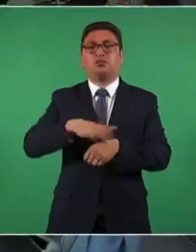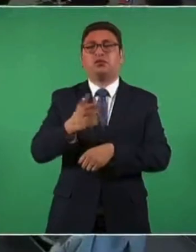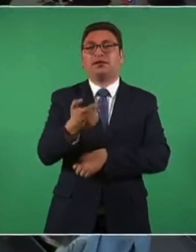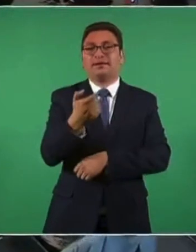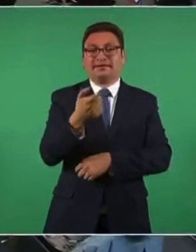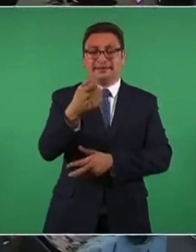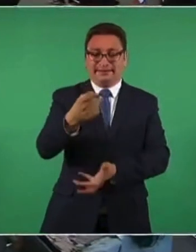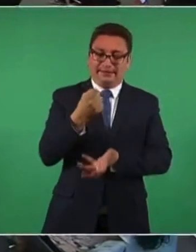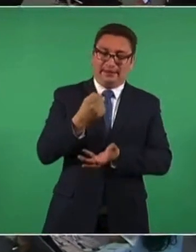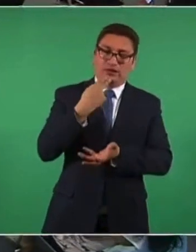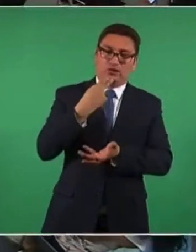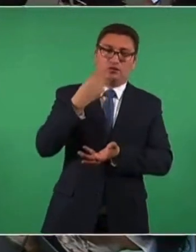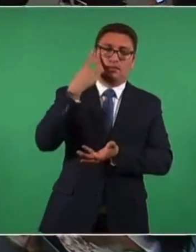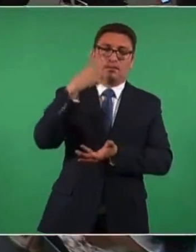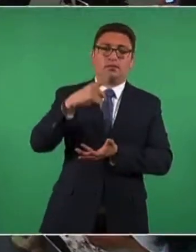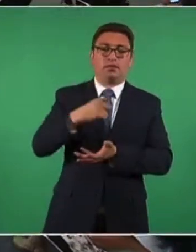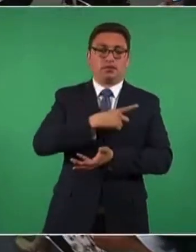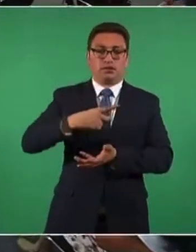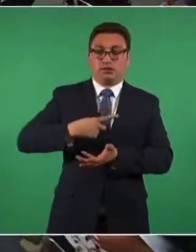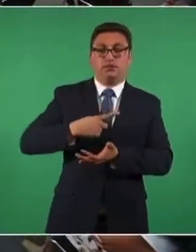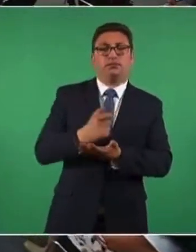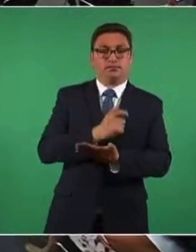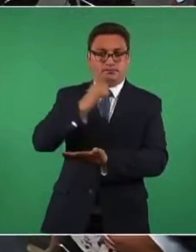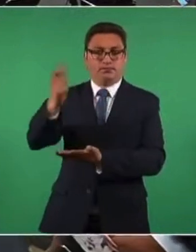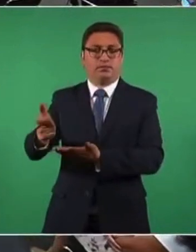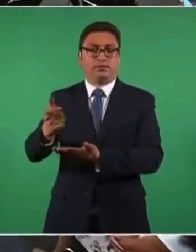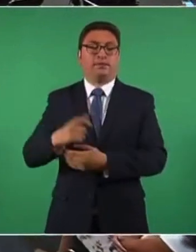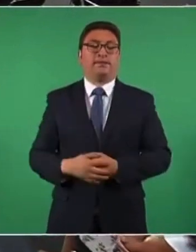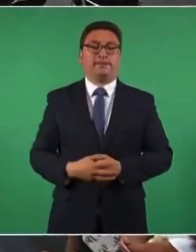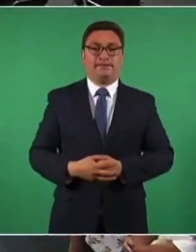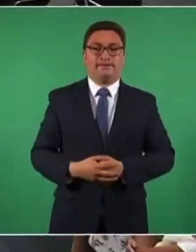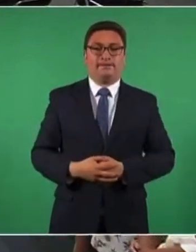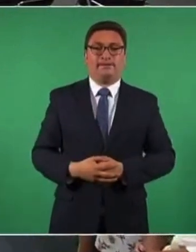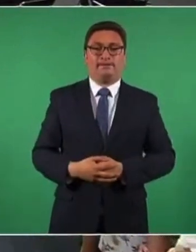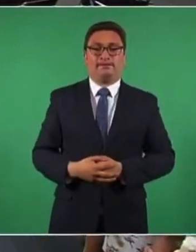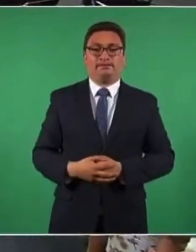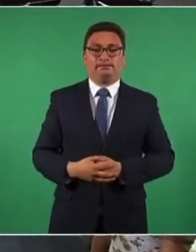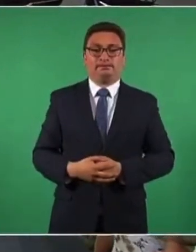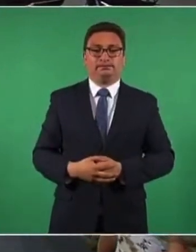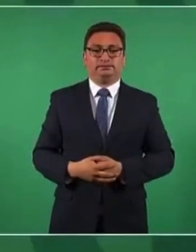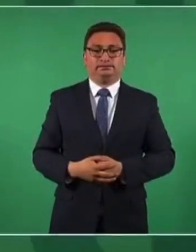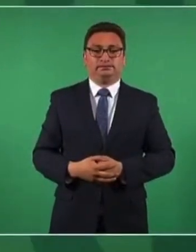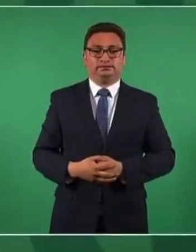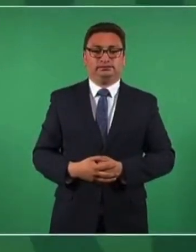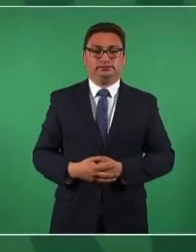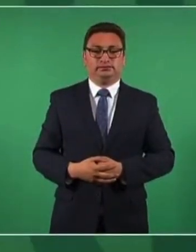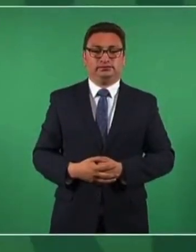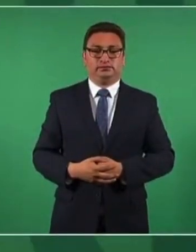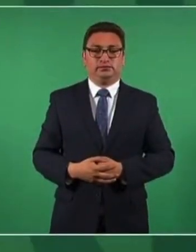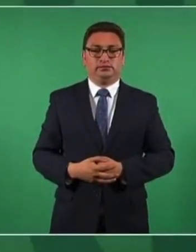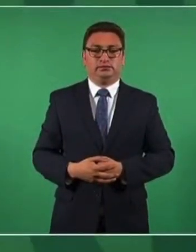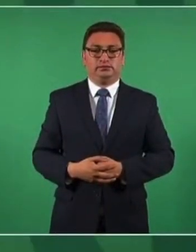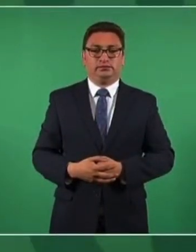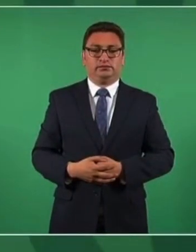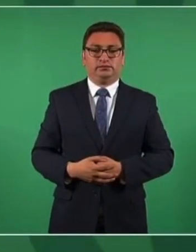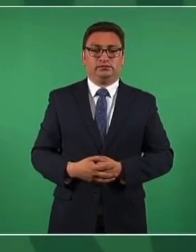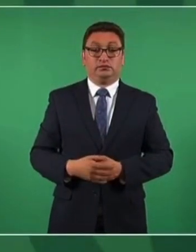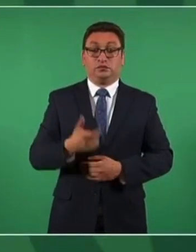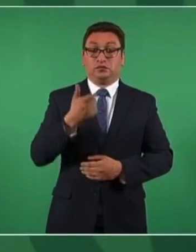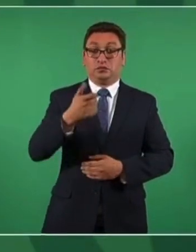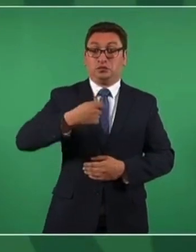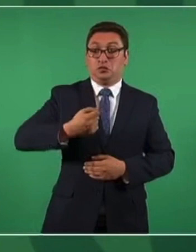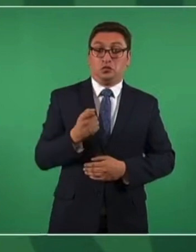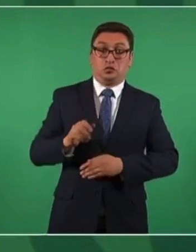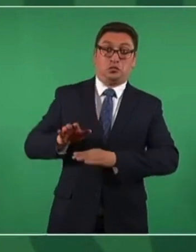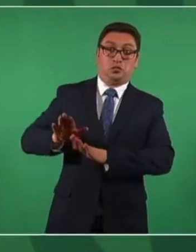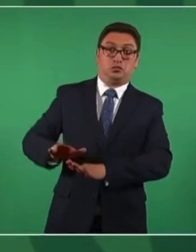se utilice para pagar deuda y que no esté atesorado perdiendo.